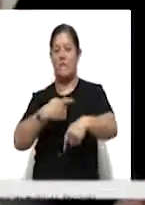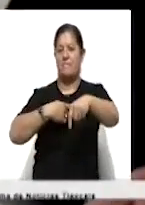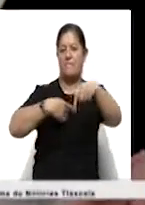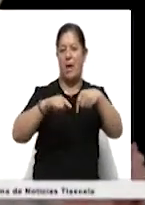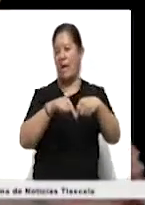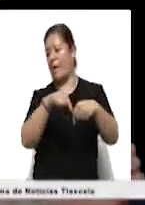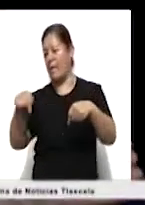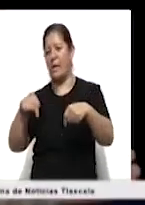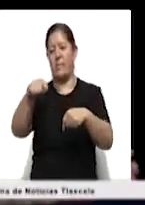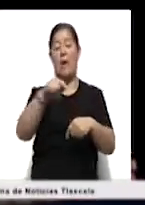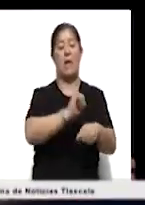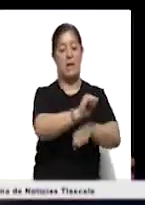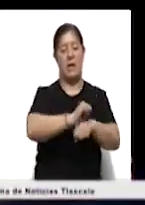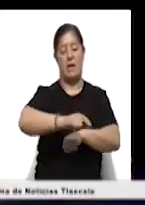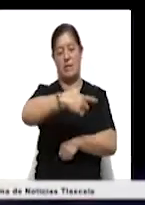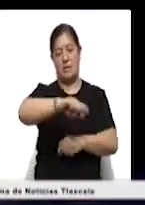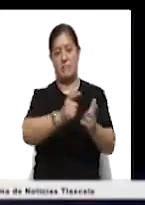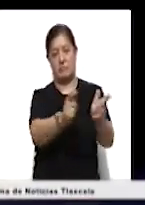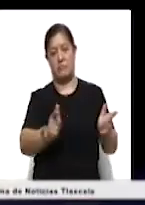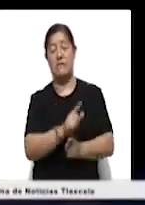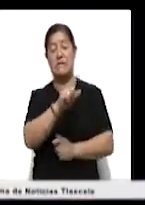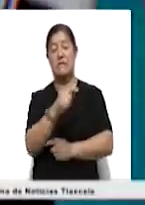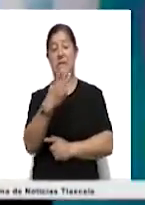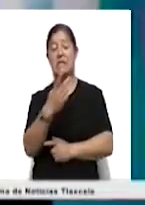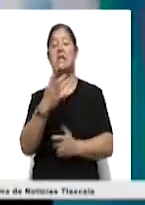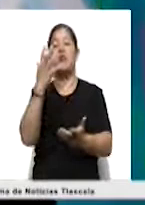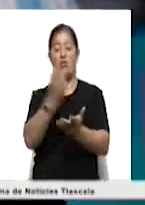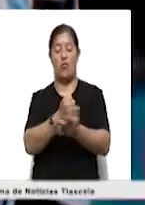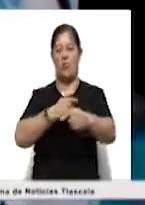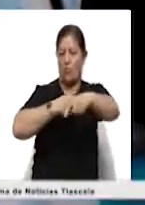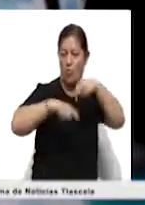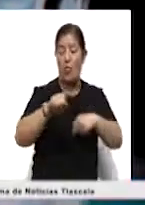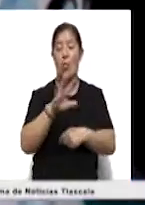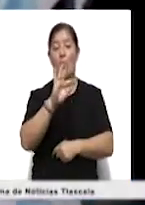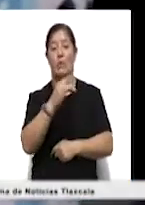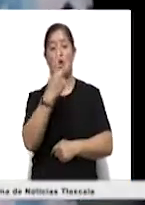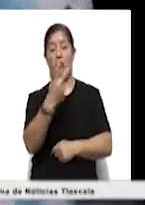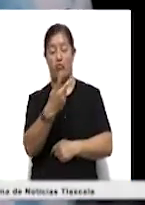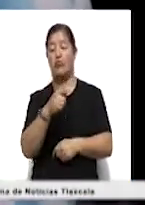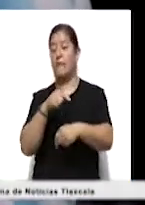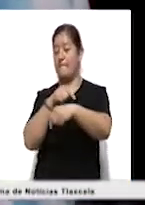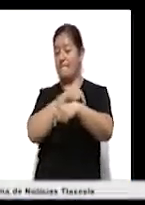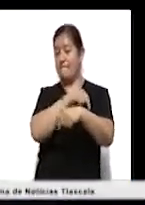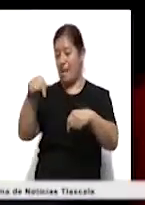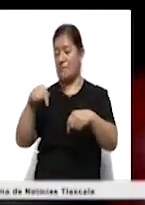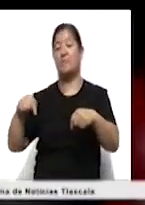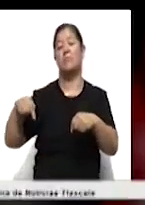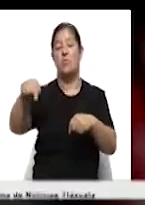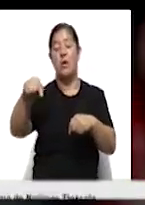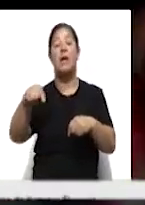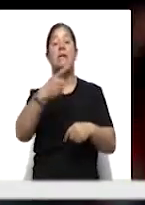con la selección argentina, de los cuales 73 han sido goles y 42 asistencias en 145 partidos,